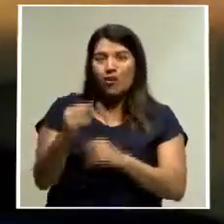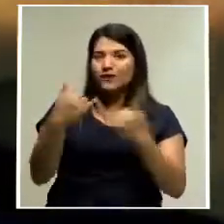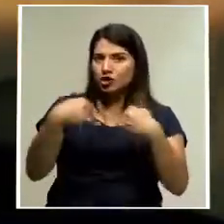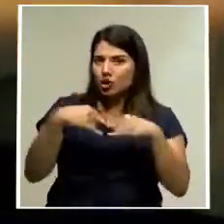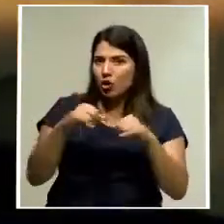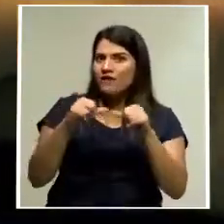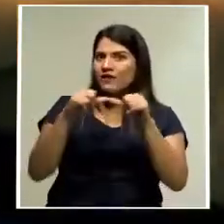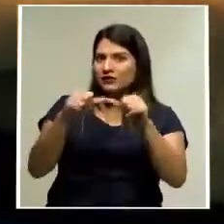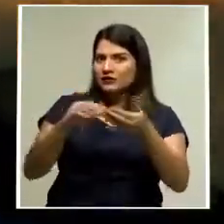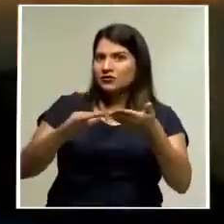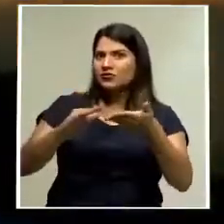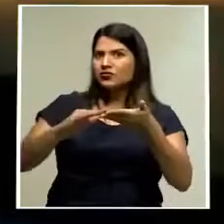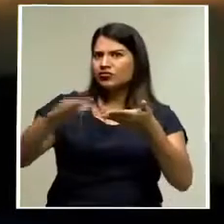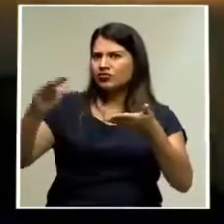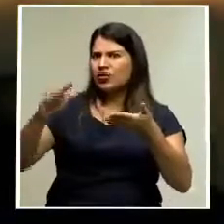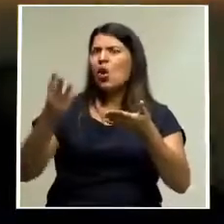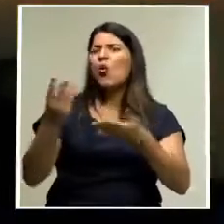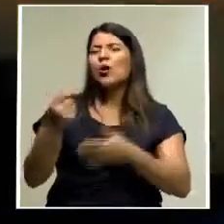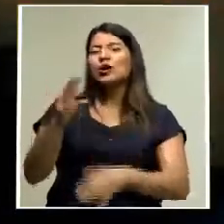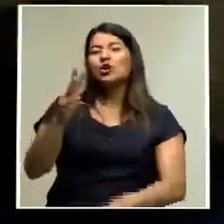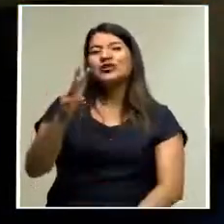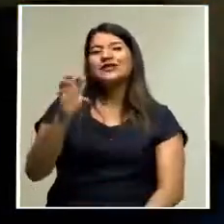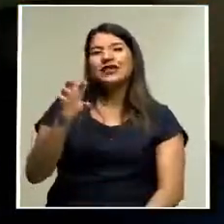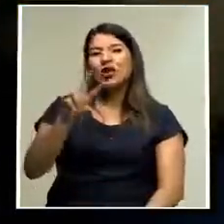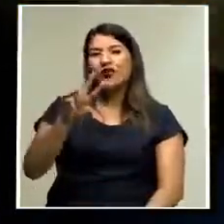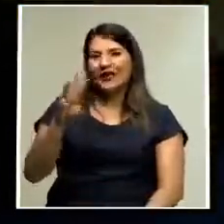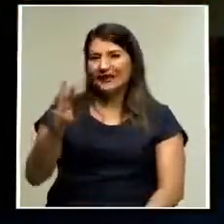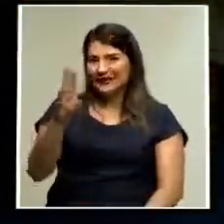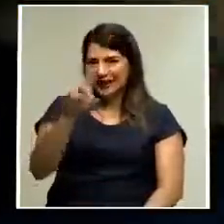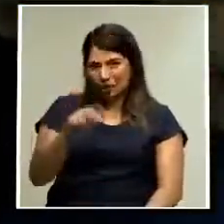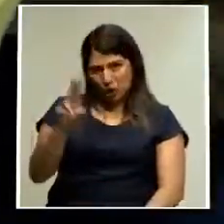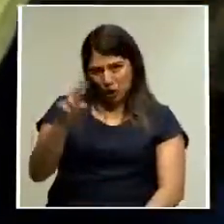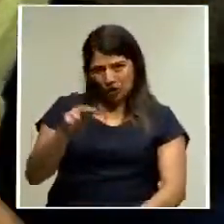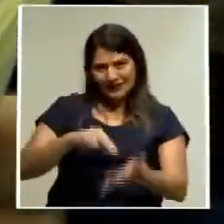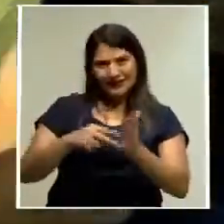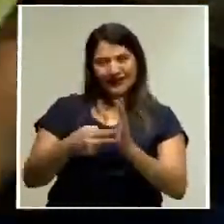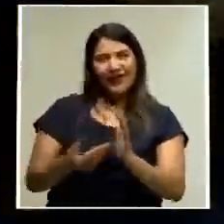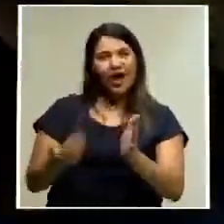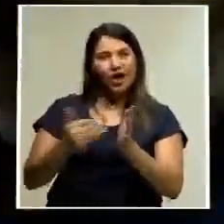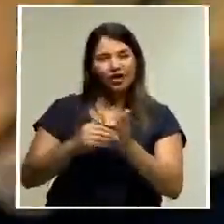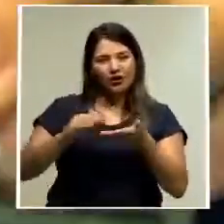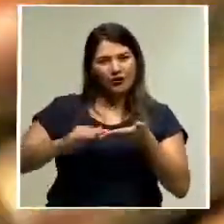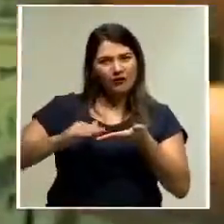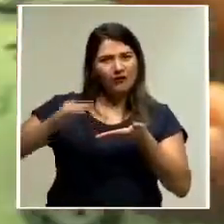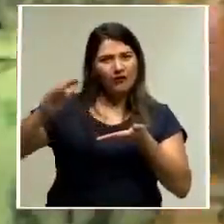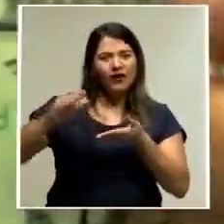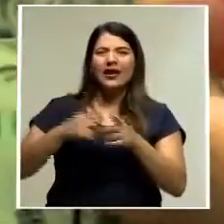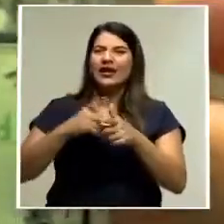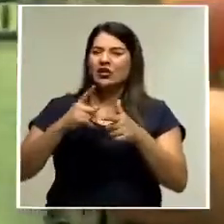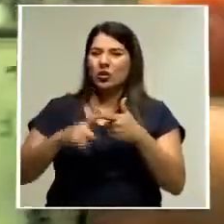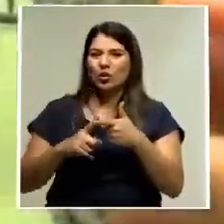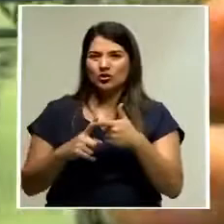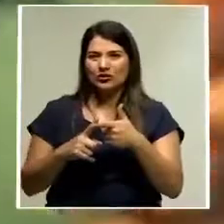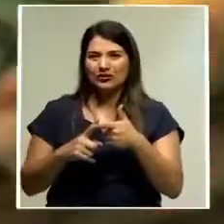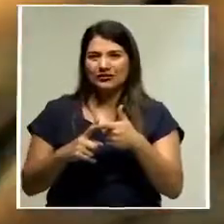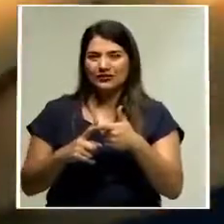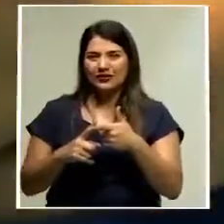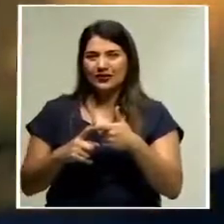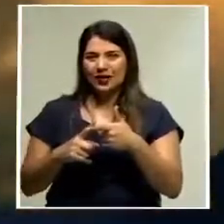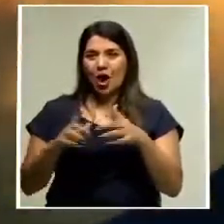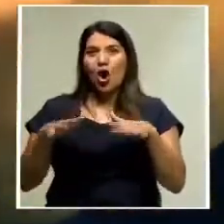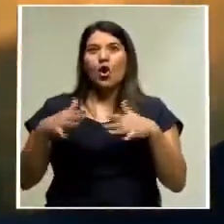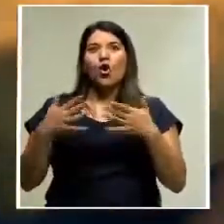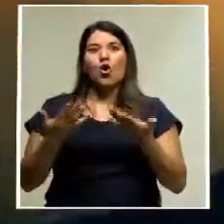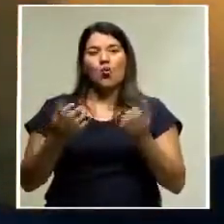encuentran 626 colones. Va subiendo nuevamente. ¿Qué podría hacer que abruptamente vuelva a